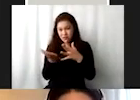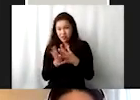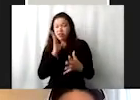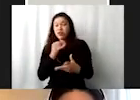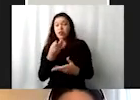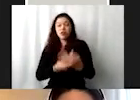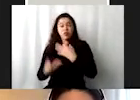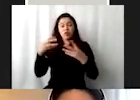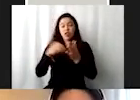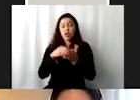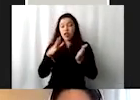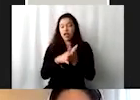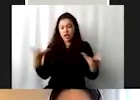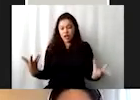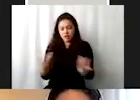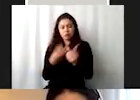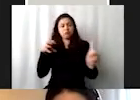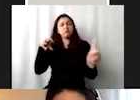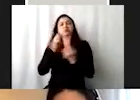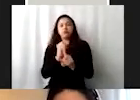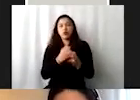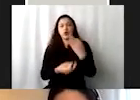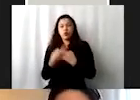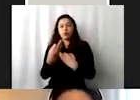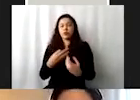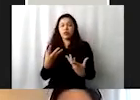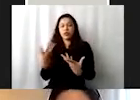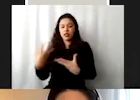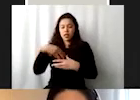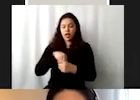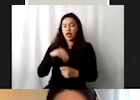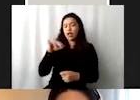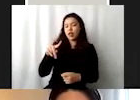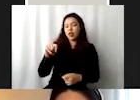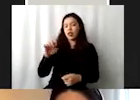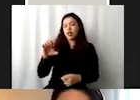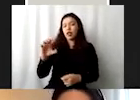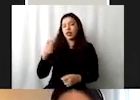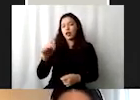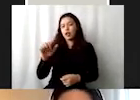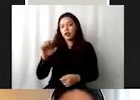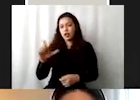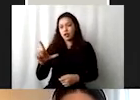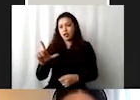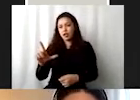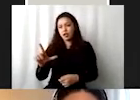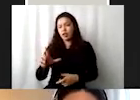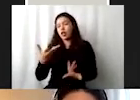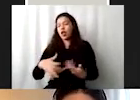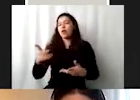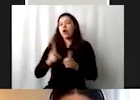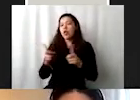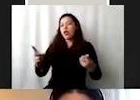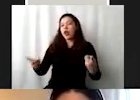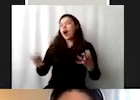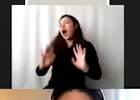se cumpla en su conjunto. Es integral porque incluso va más allá de lo que tradicionalmente consideraba el desarrollo, que era